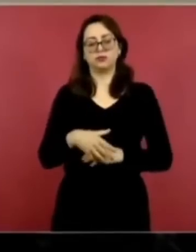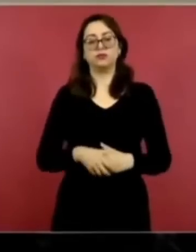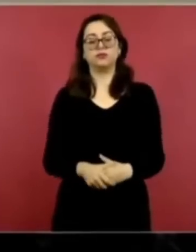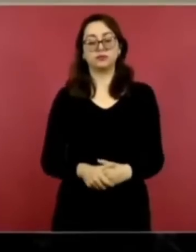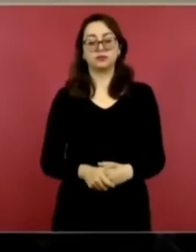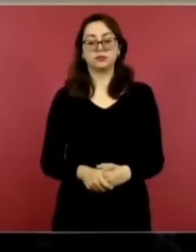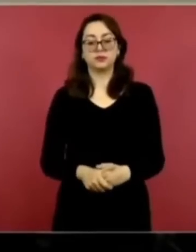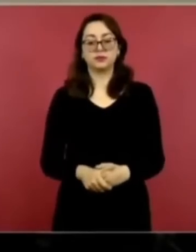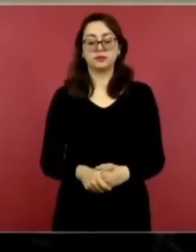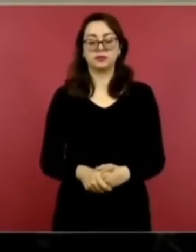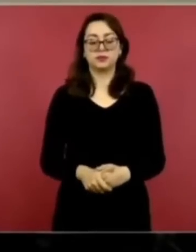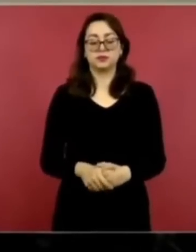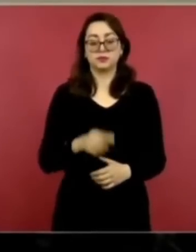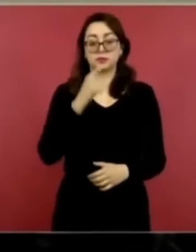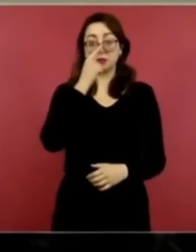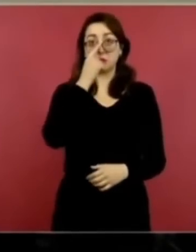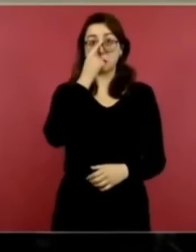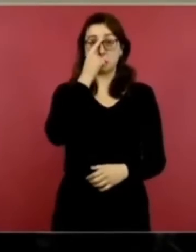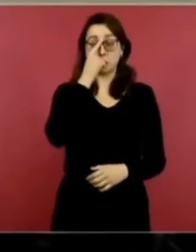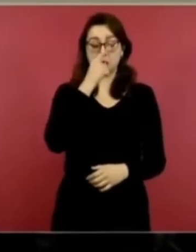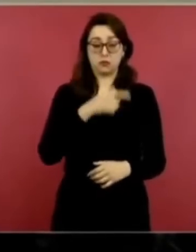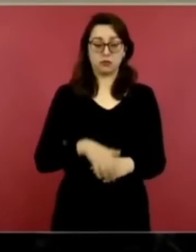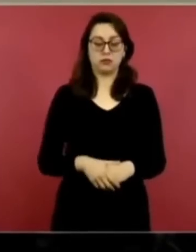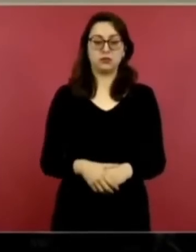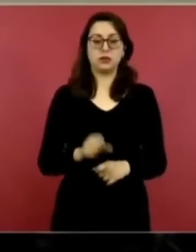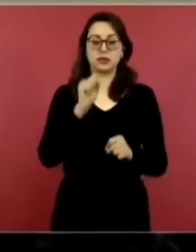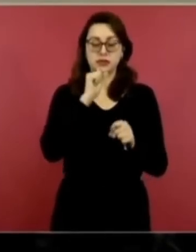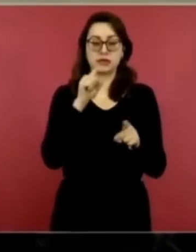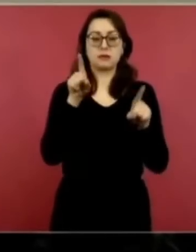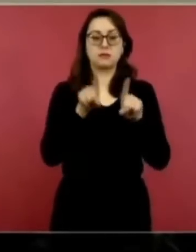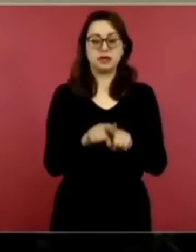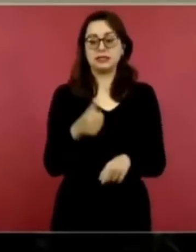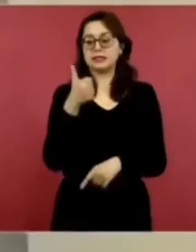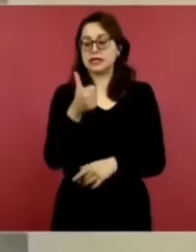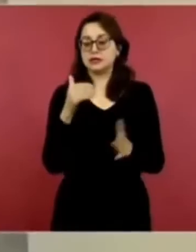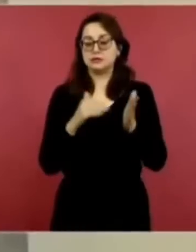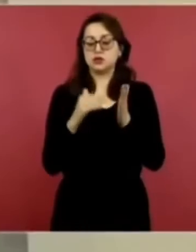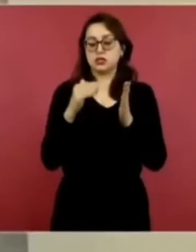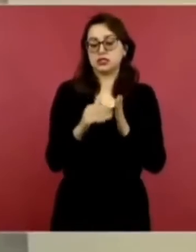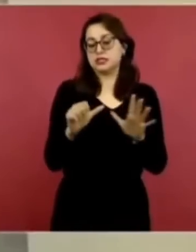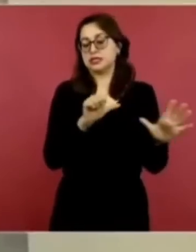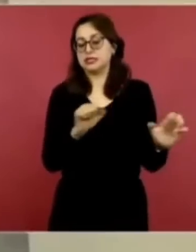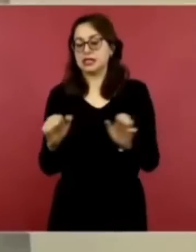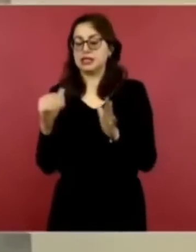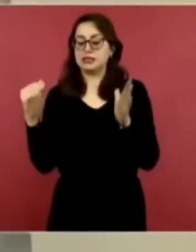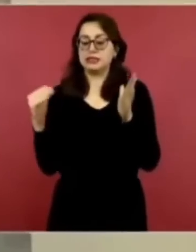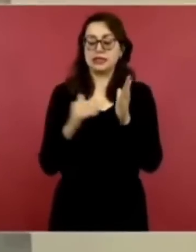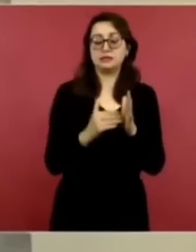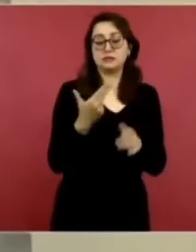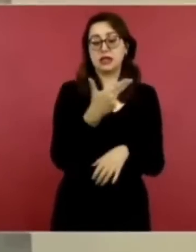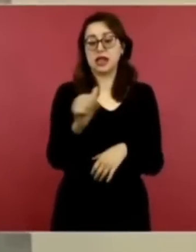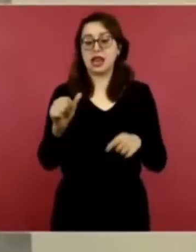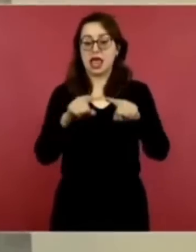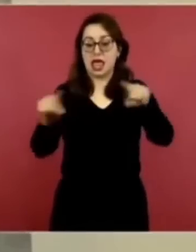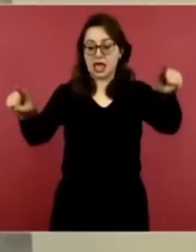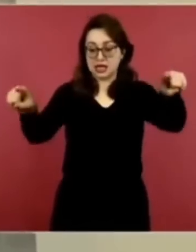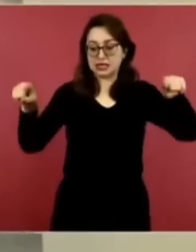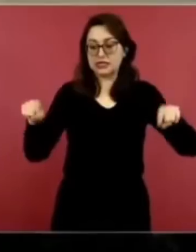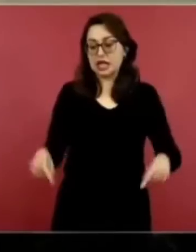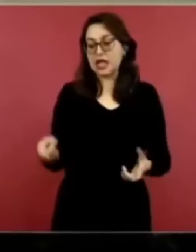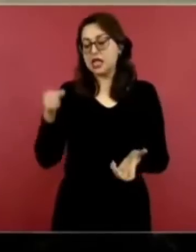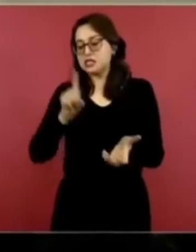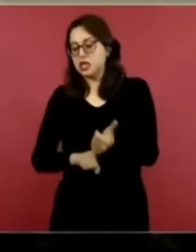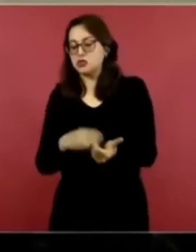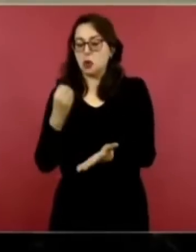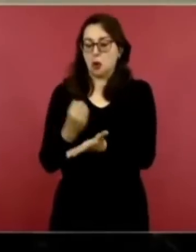En ese sexenio, además, se entregaron 6.600.000 hectáreas de reservas mineras nacionales